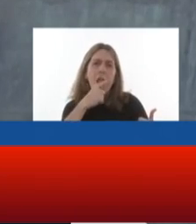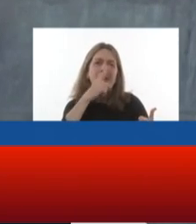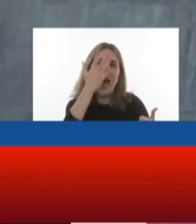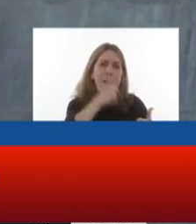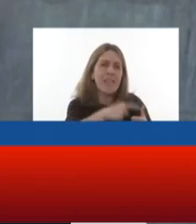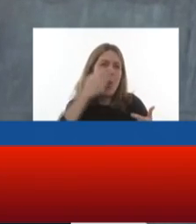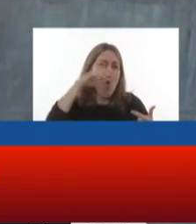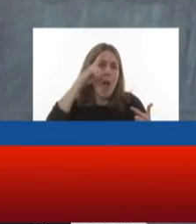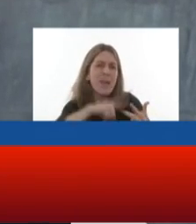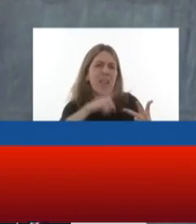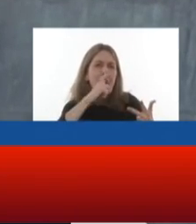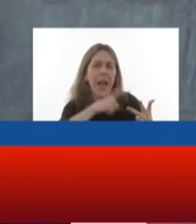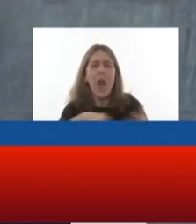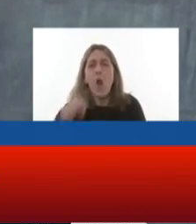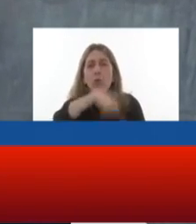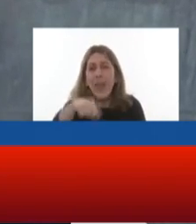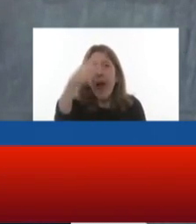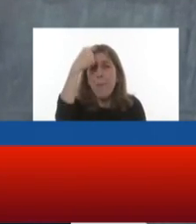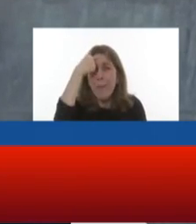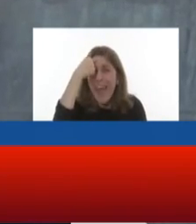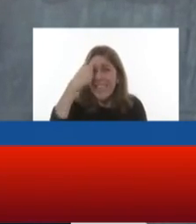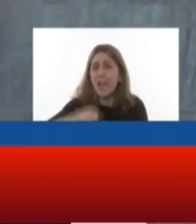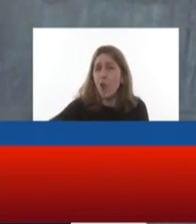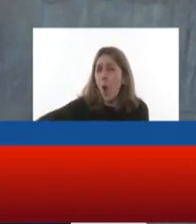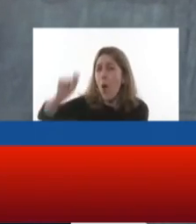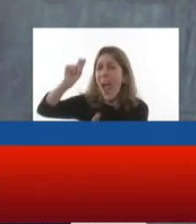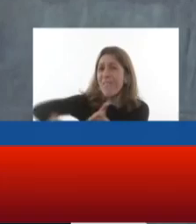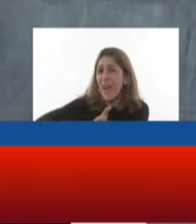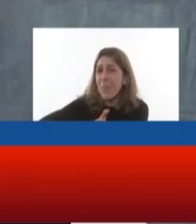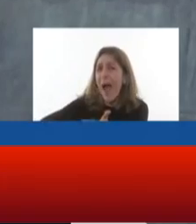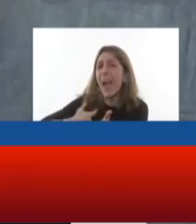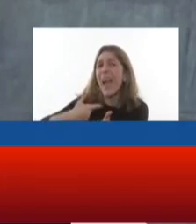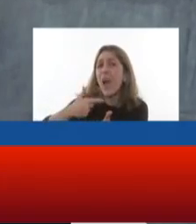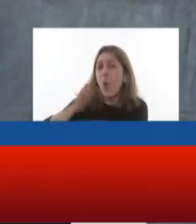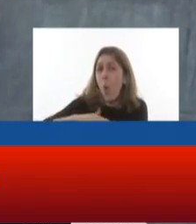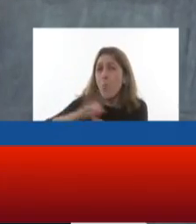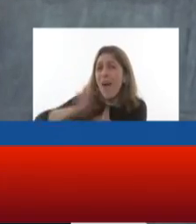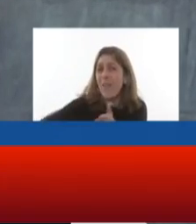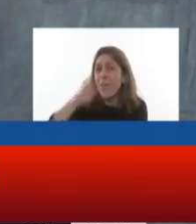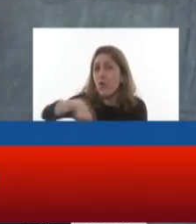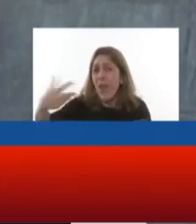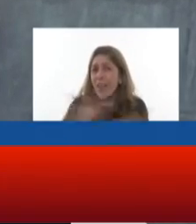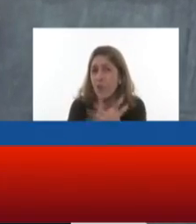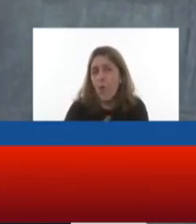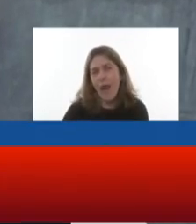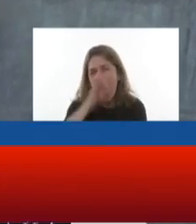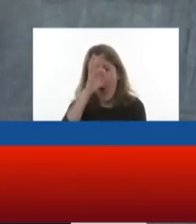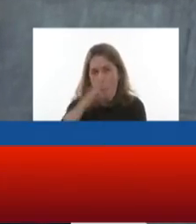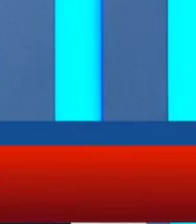Nunca esperen de mí que firme algo que arruine la vida del pueblo argentino. Nunca.